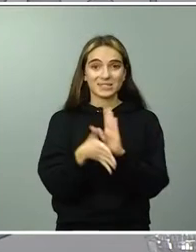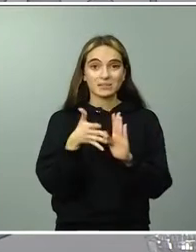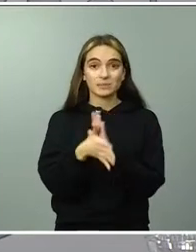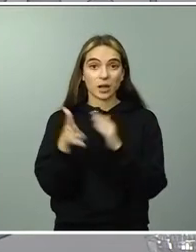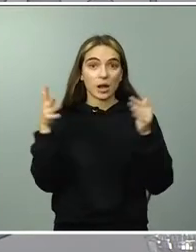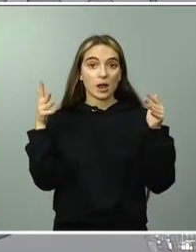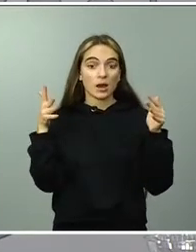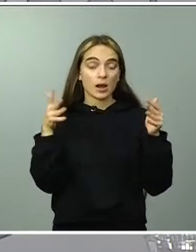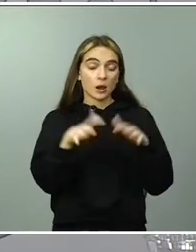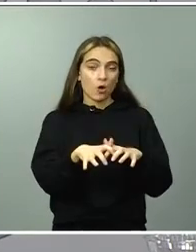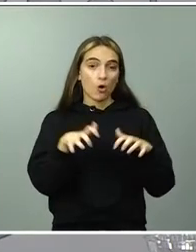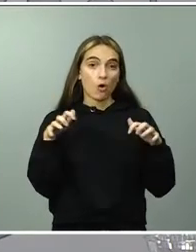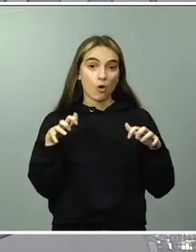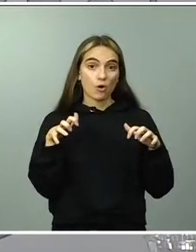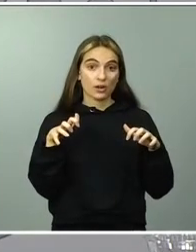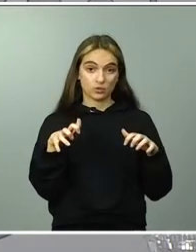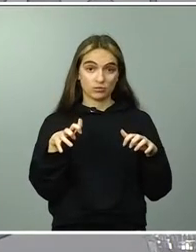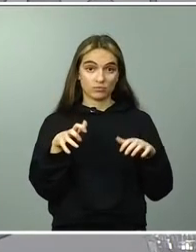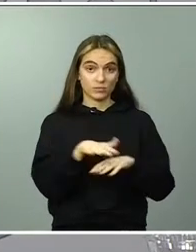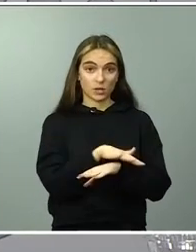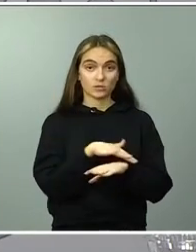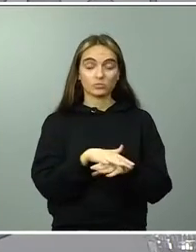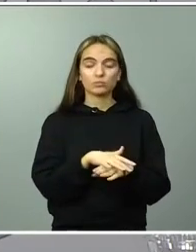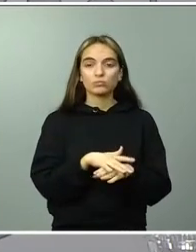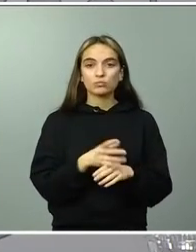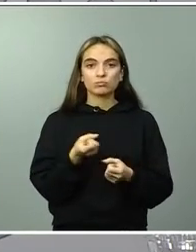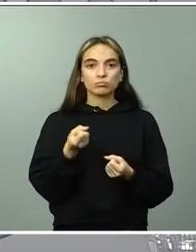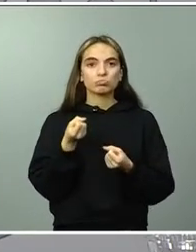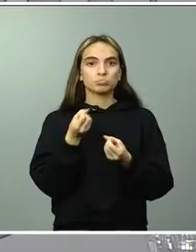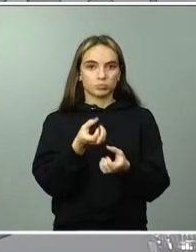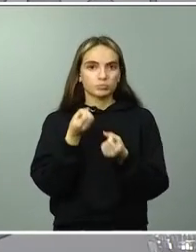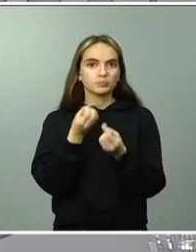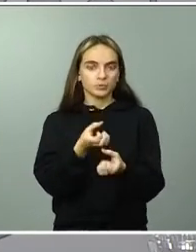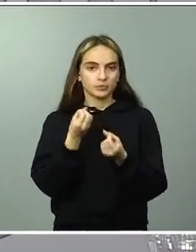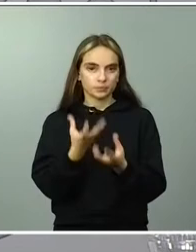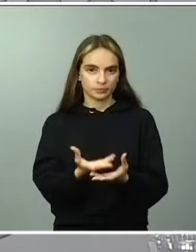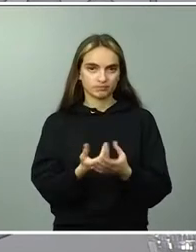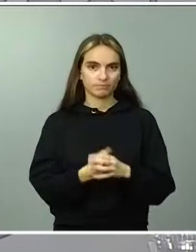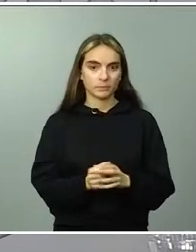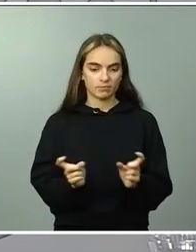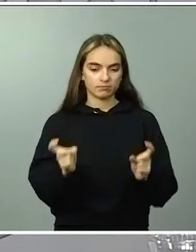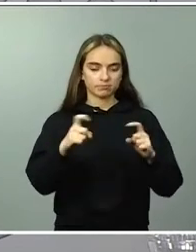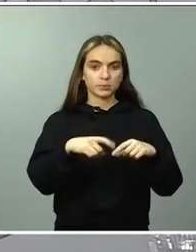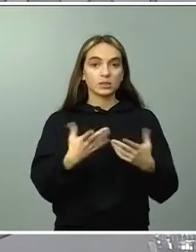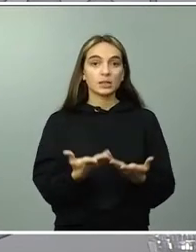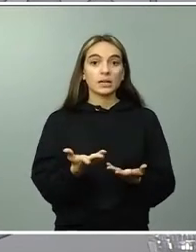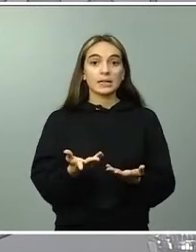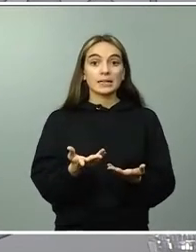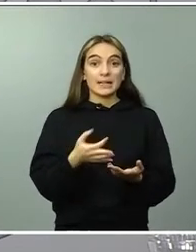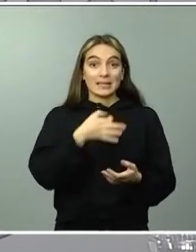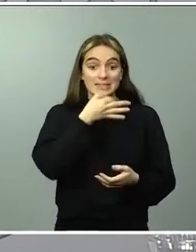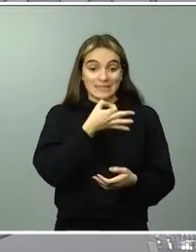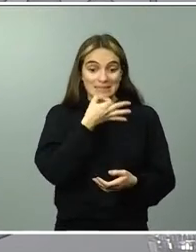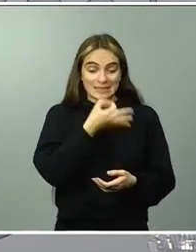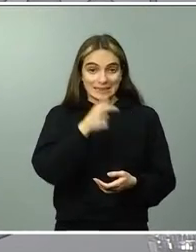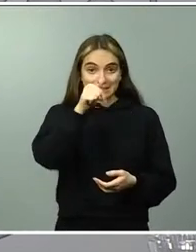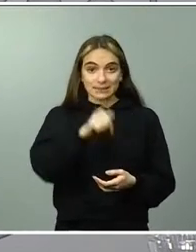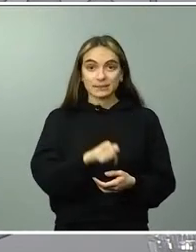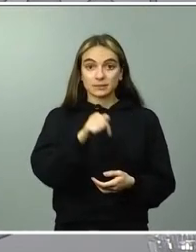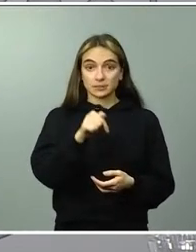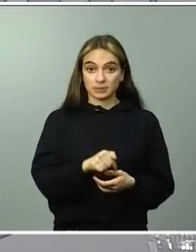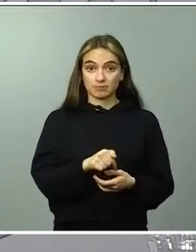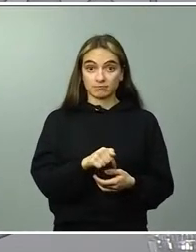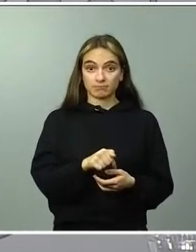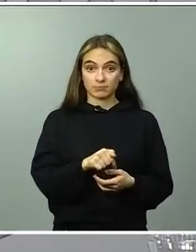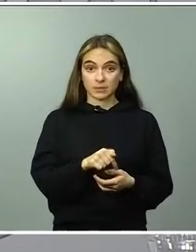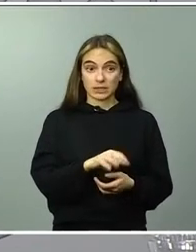diputados para todo tipo de comparecencias y esta misma tarde como le digo tenemos de nuevo sesión de control en el senado y